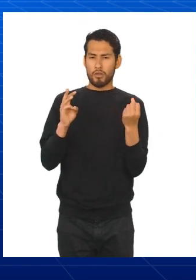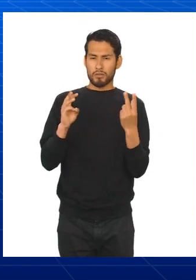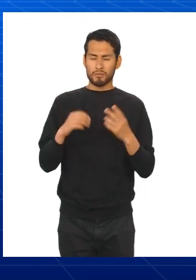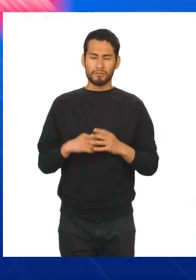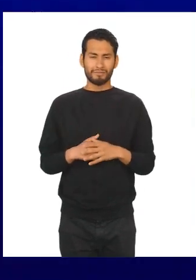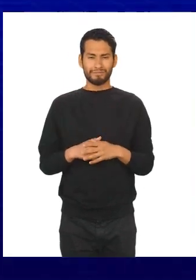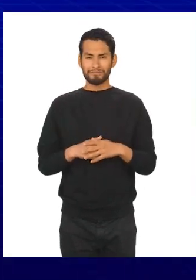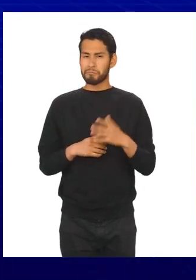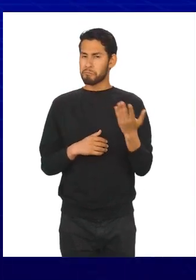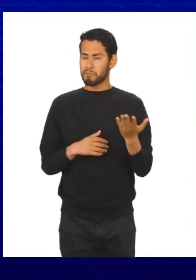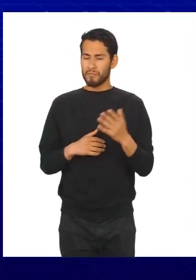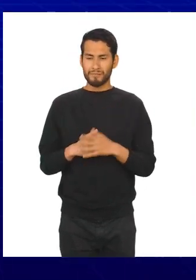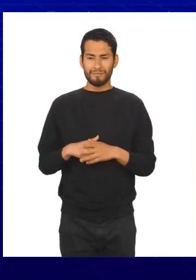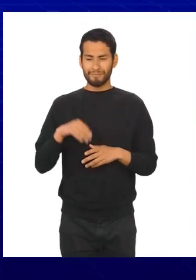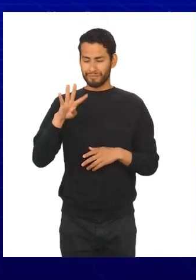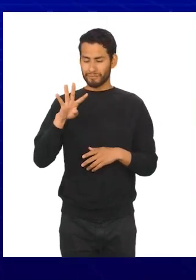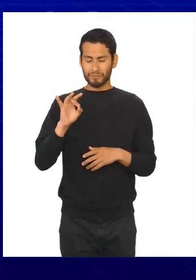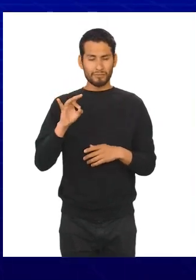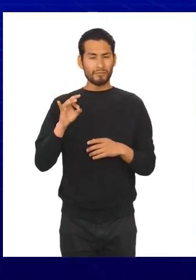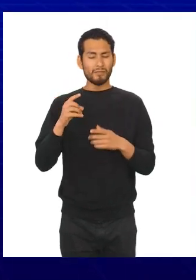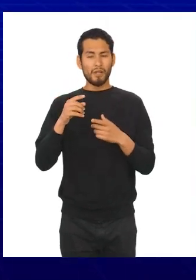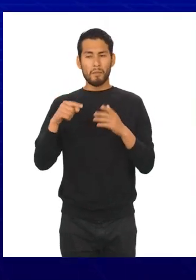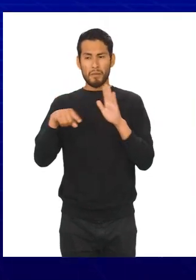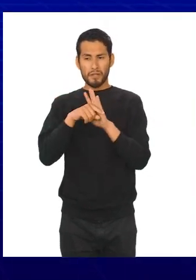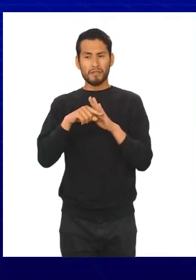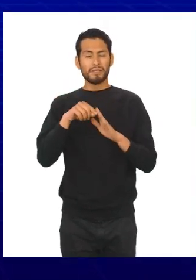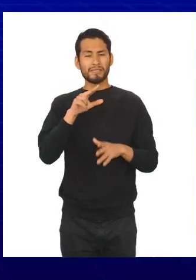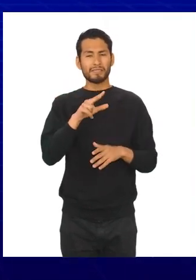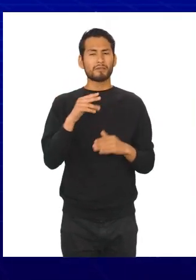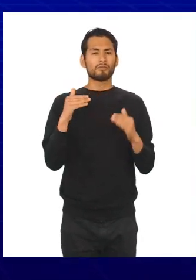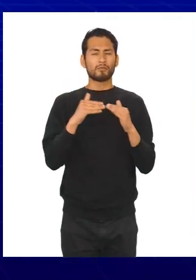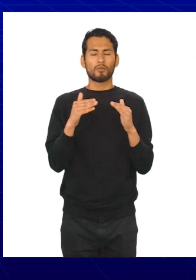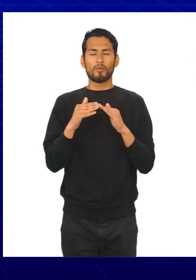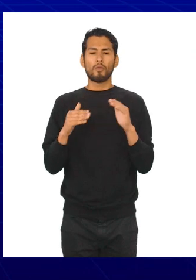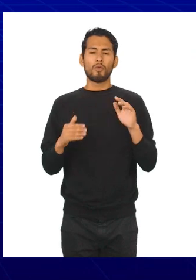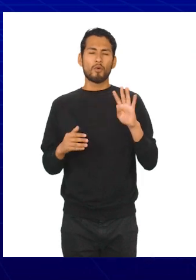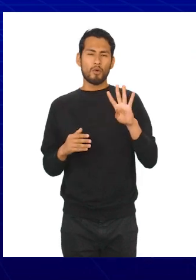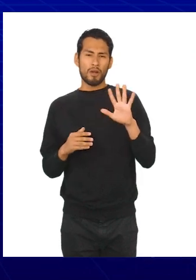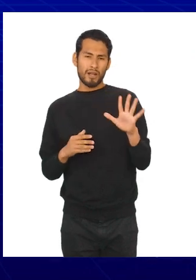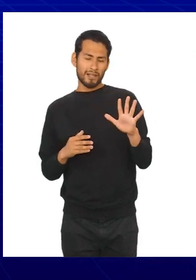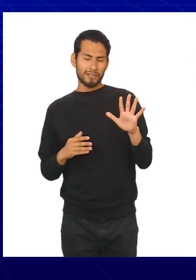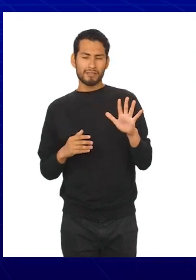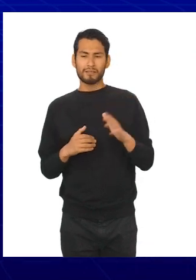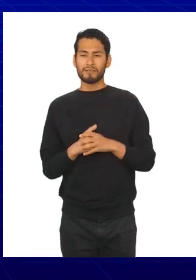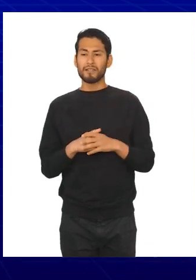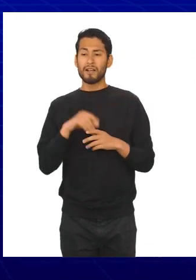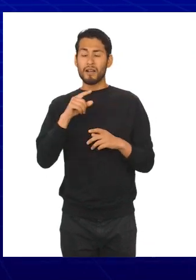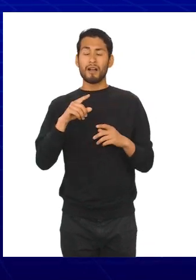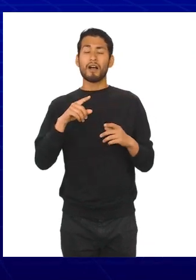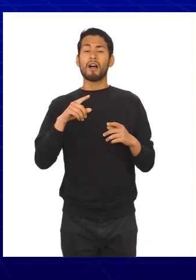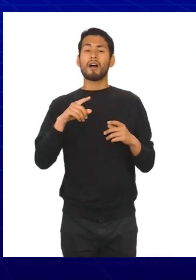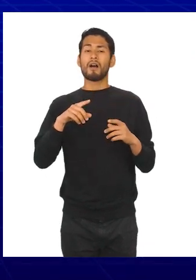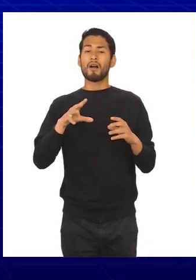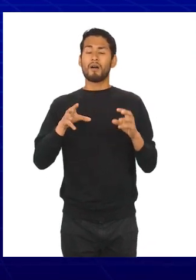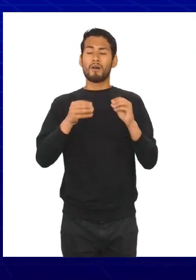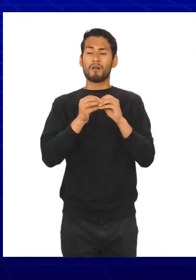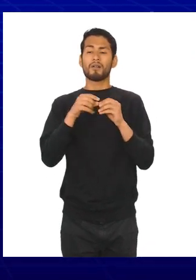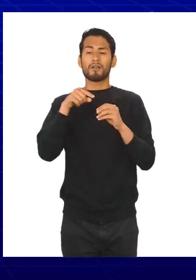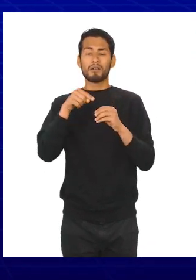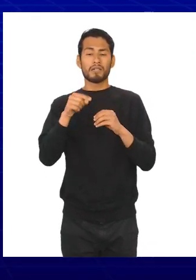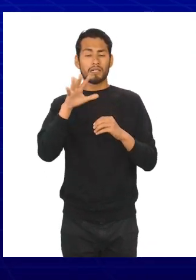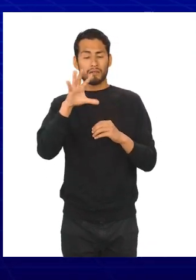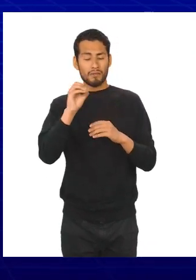y 12. En este caso, 48 menos 3 es igual a 45. Incrementamos el número hasta